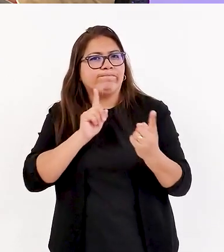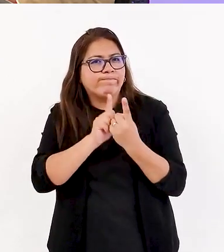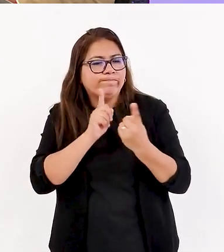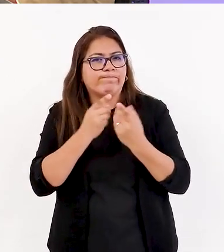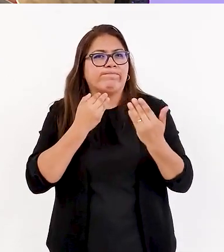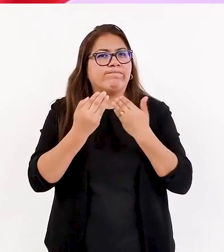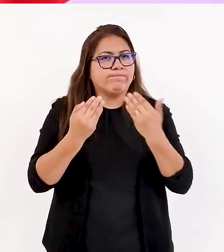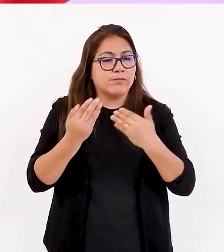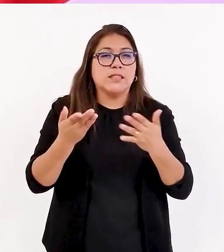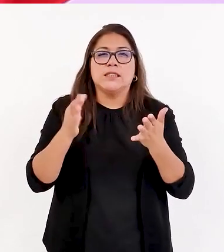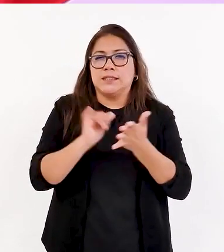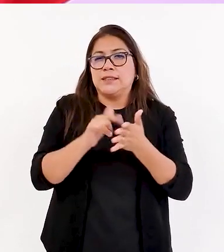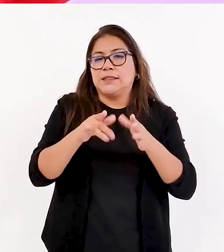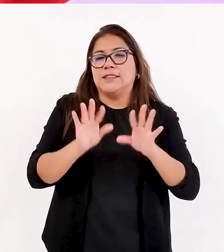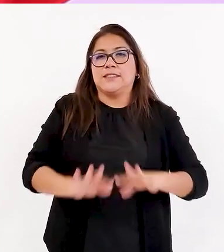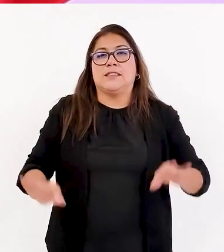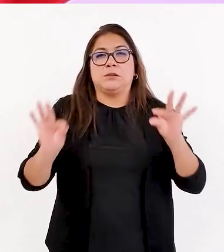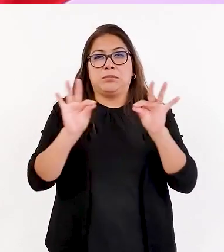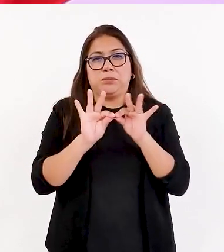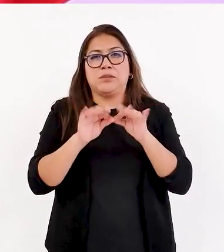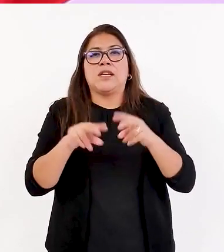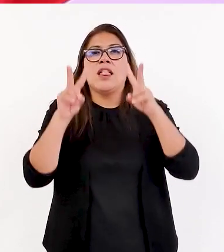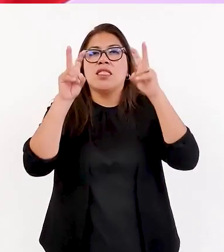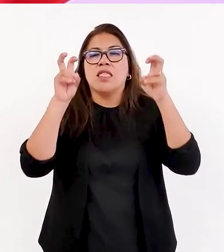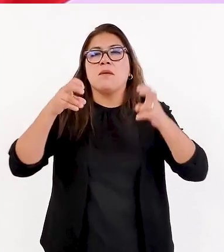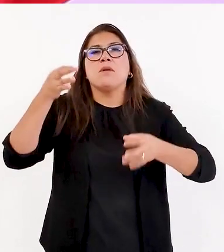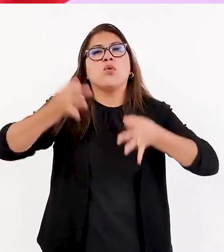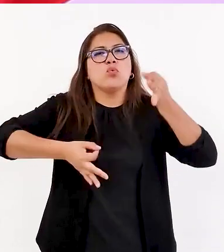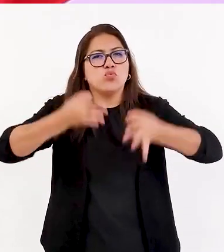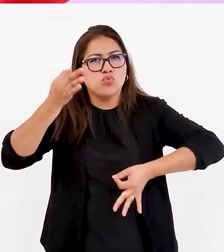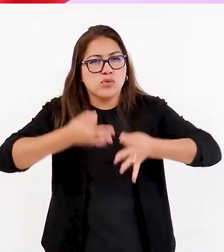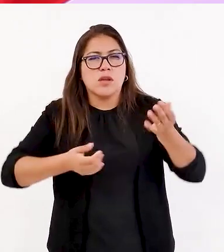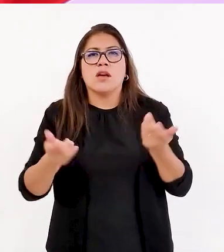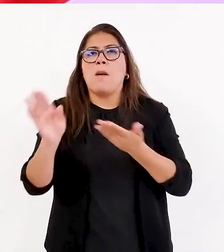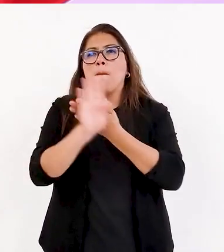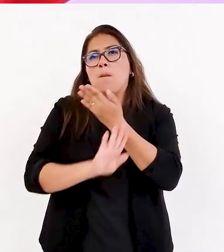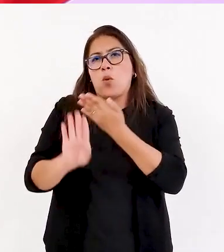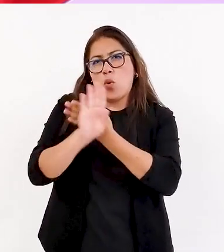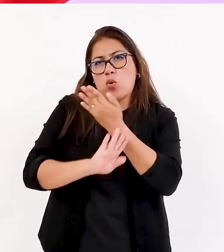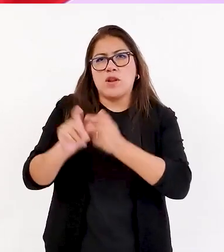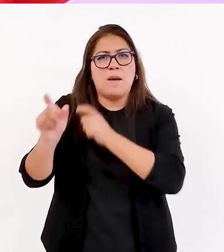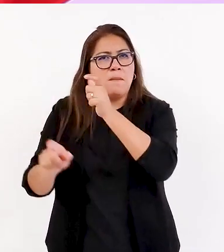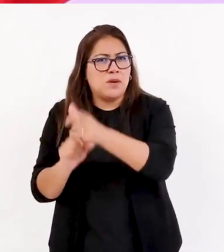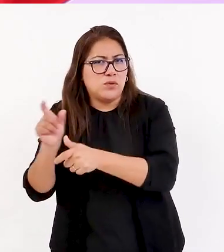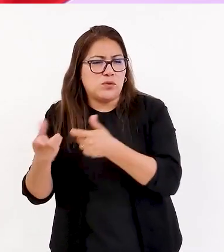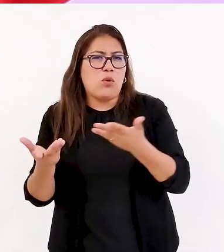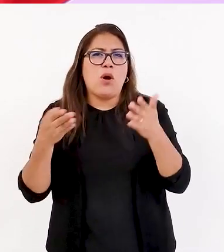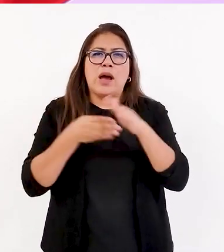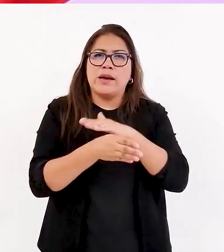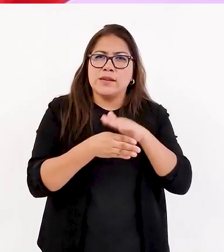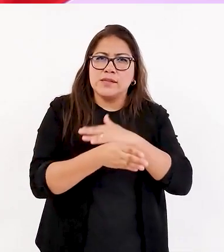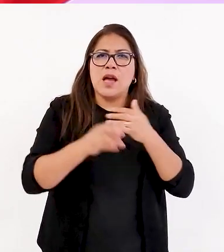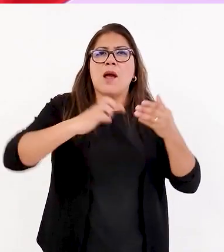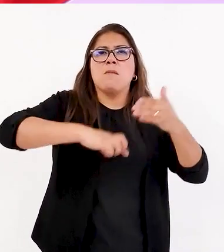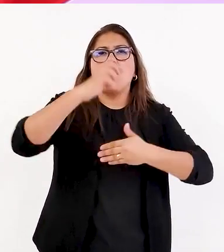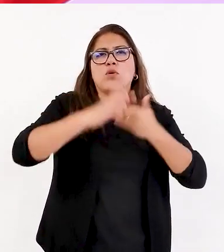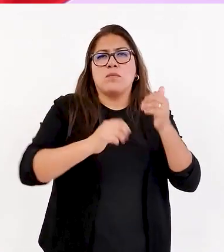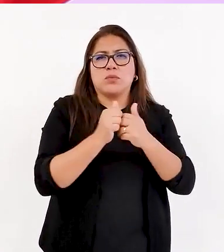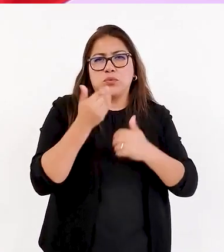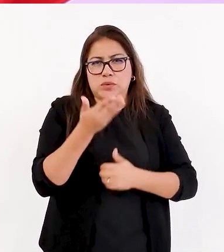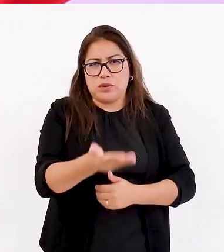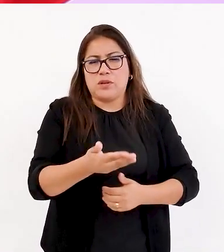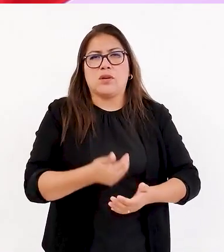Eso, o es lo principal, digamos, ¿no? Temas de justicia, el tema de protección social, por ejemplo, el acceso al programa